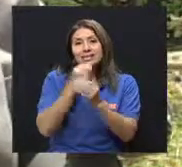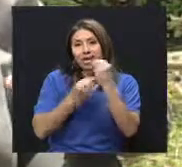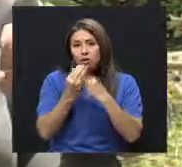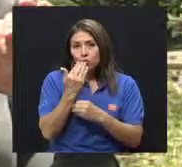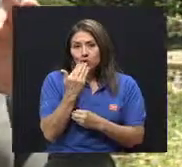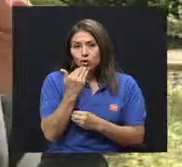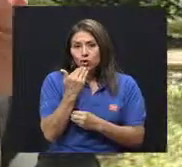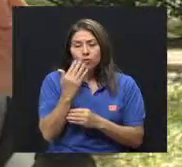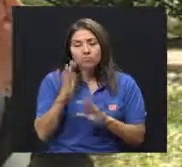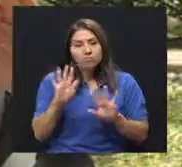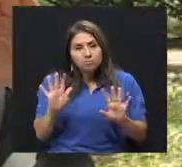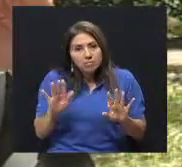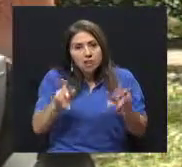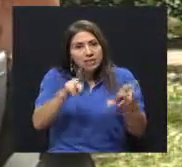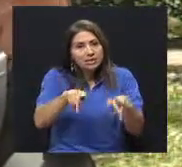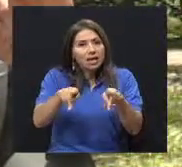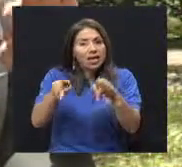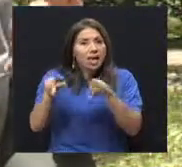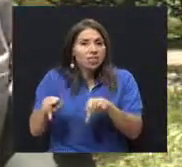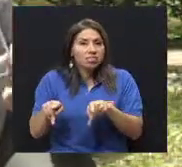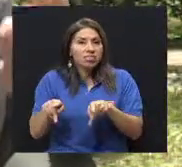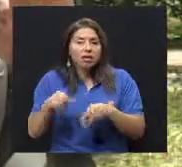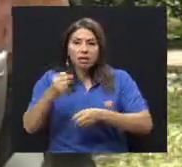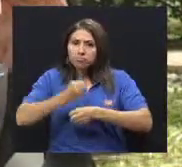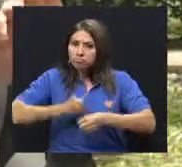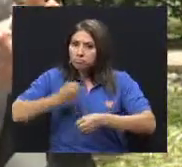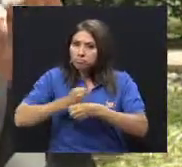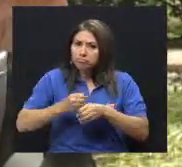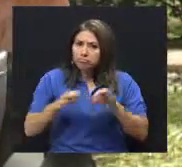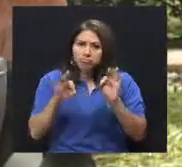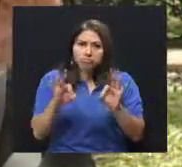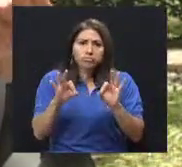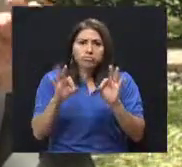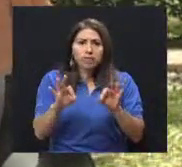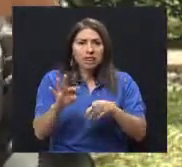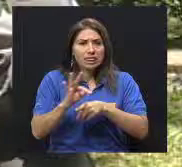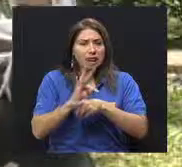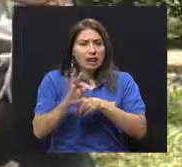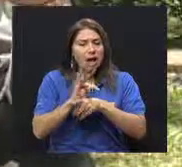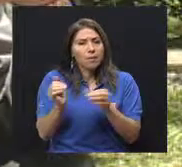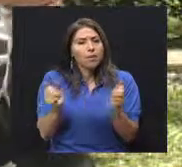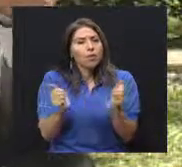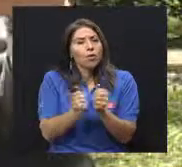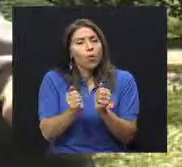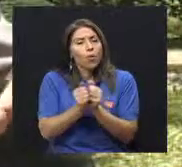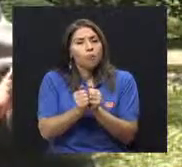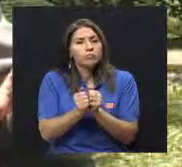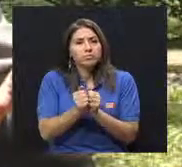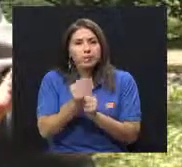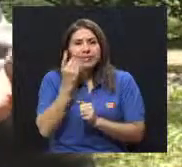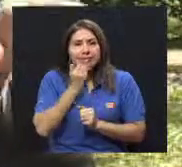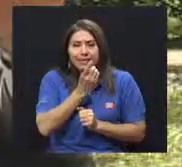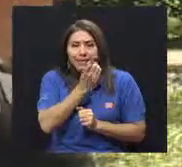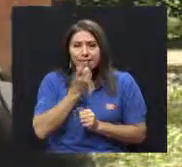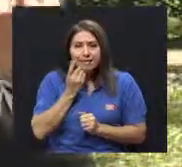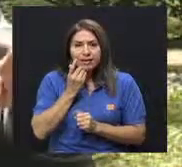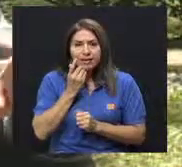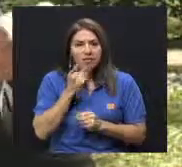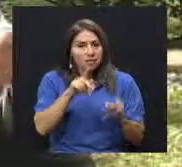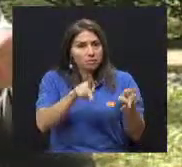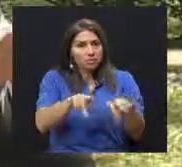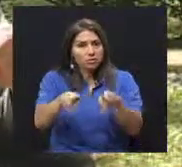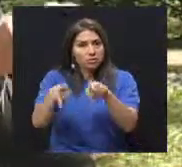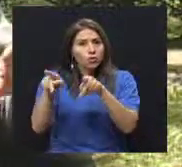son gente que hace de la nutrición y de la dieta, de la dietoterapia, su carrera, su